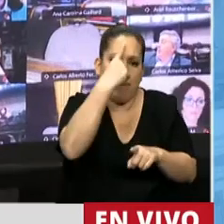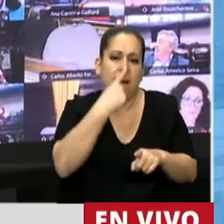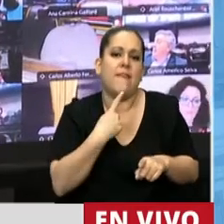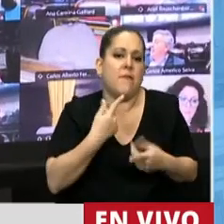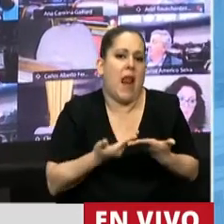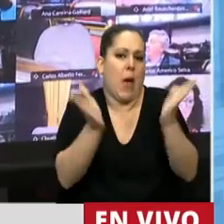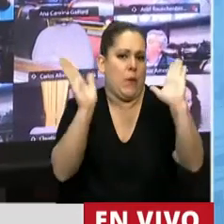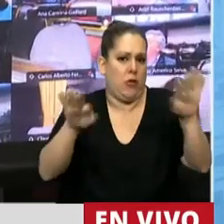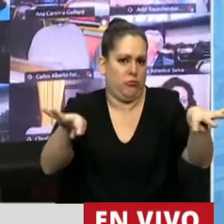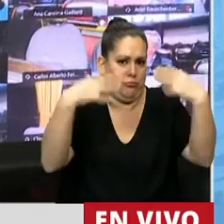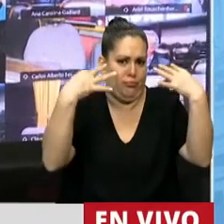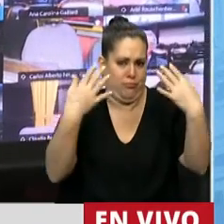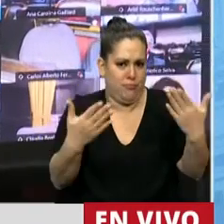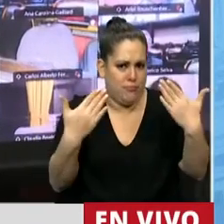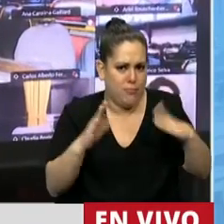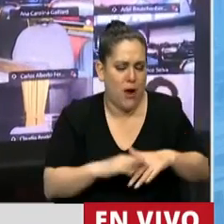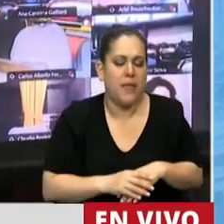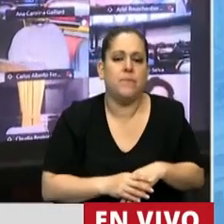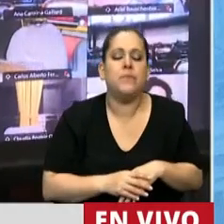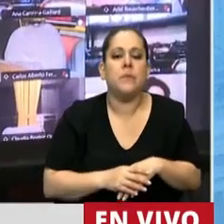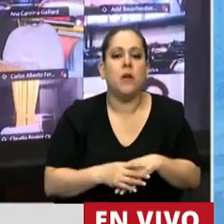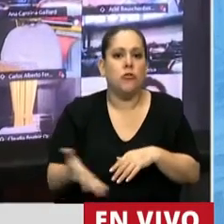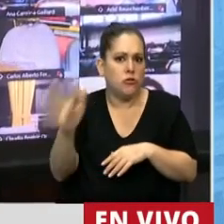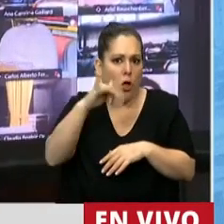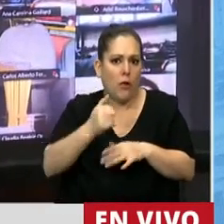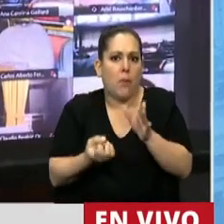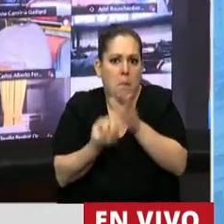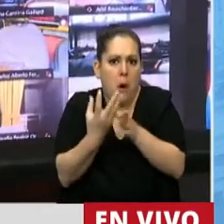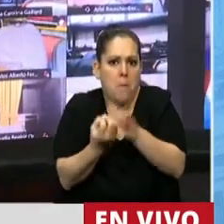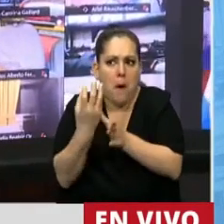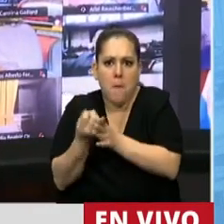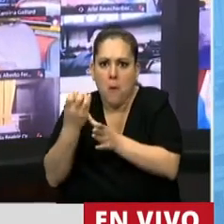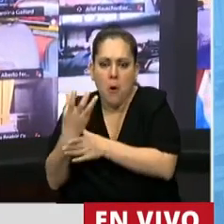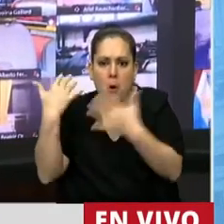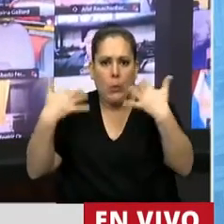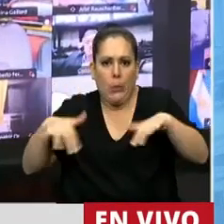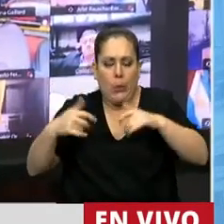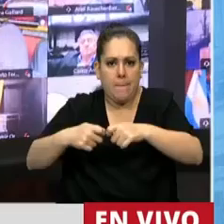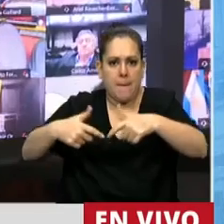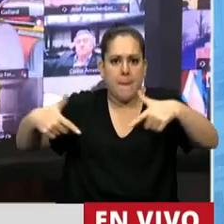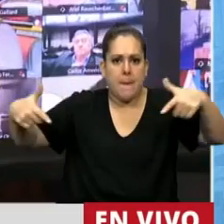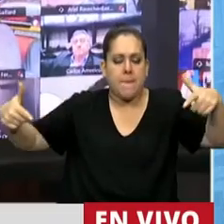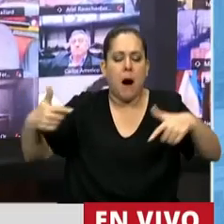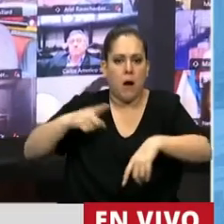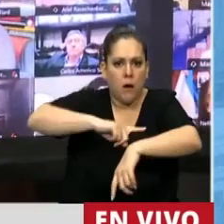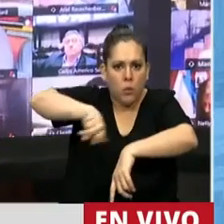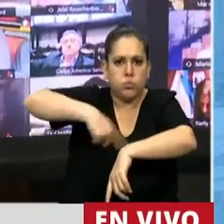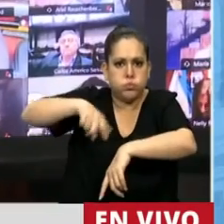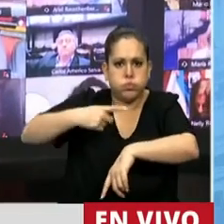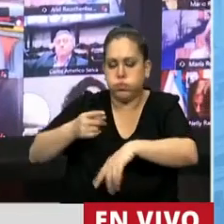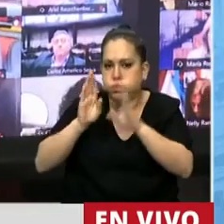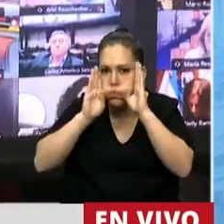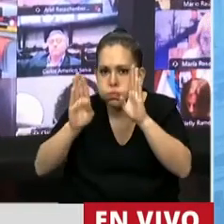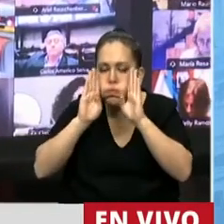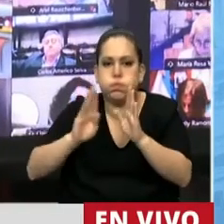plataformas y las redes que surgen día al día son llamativas y nos invitan a pasar cada vez más tiempo ahí. Y es en este